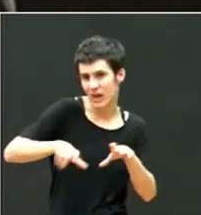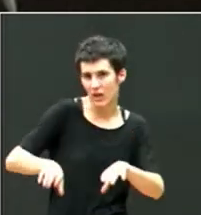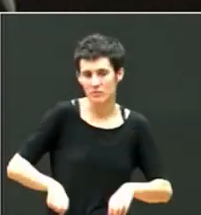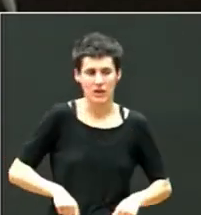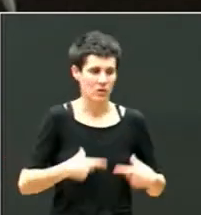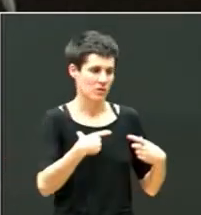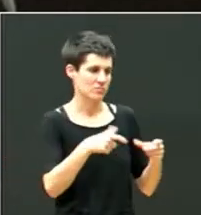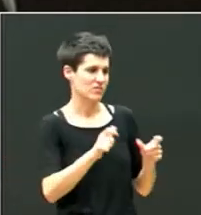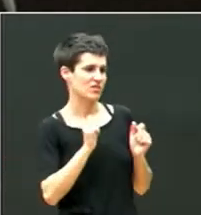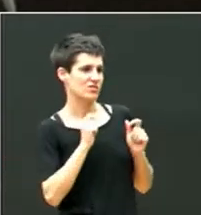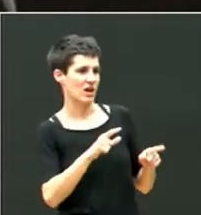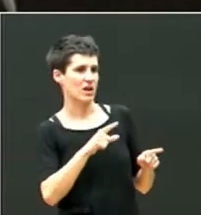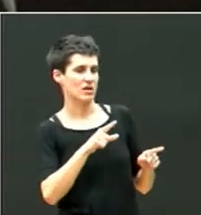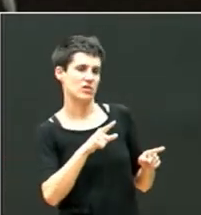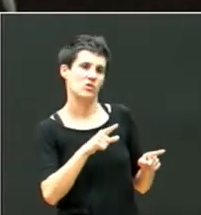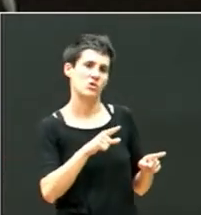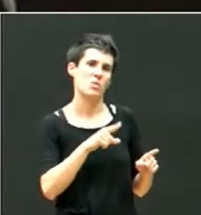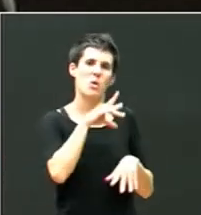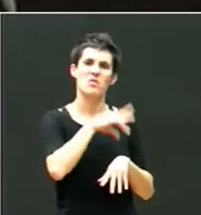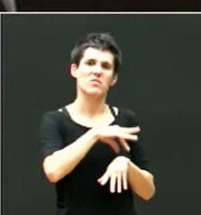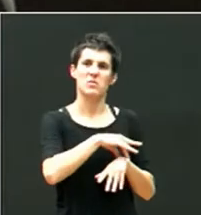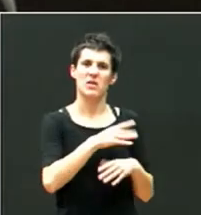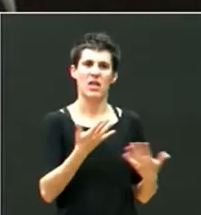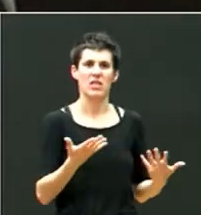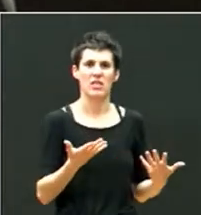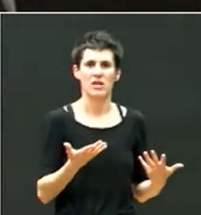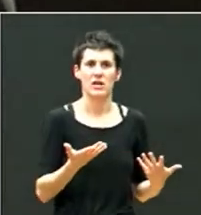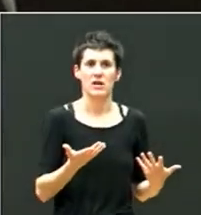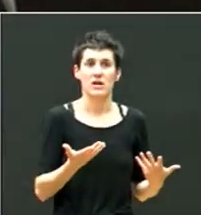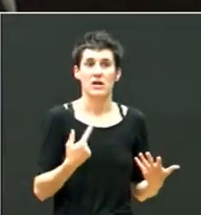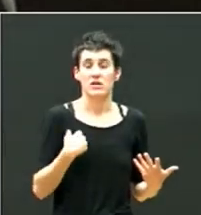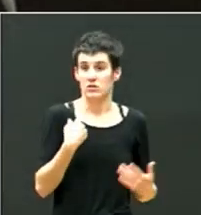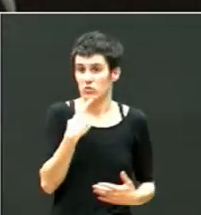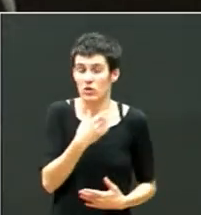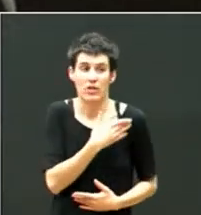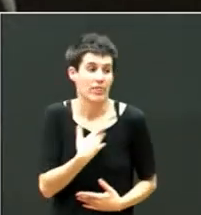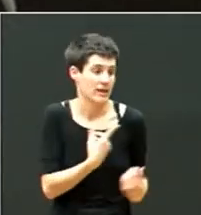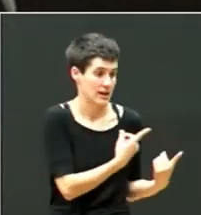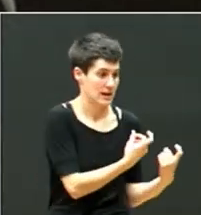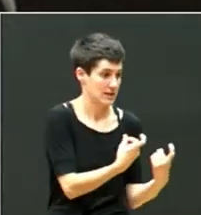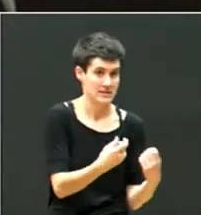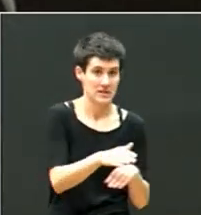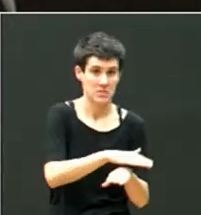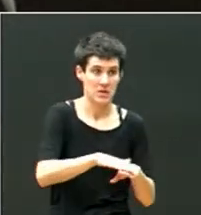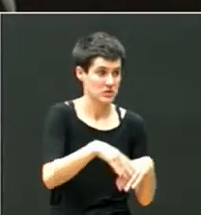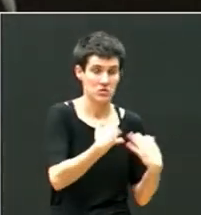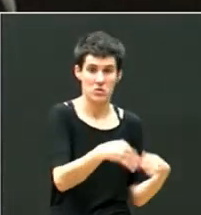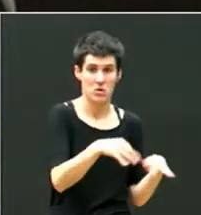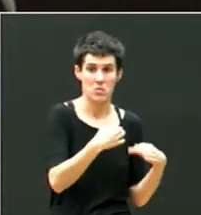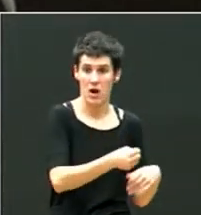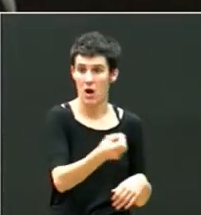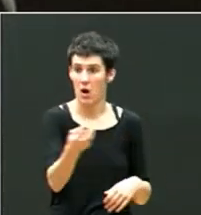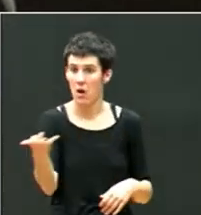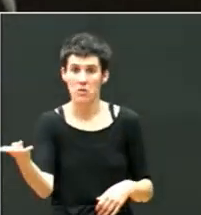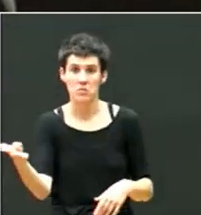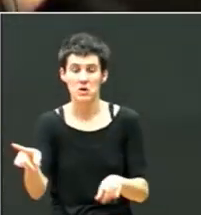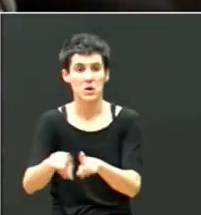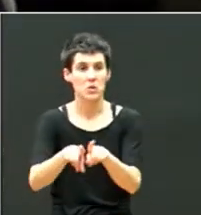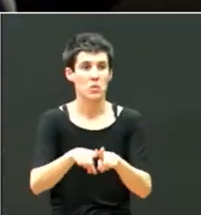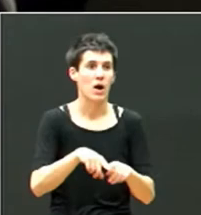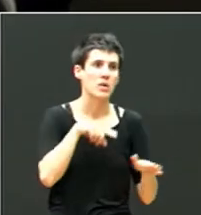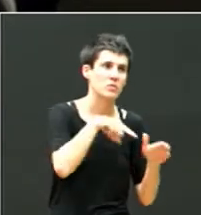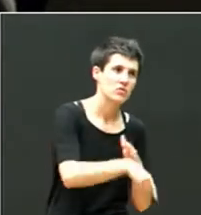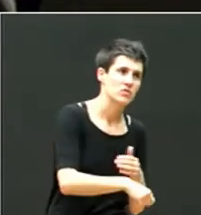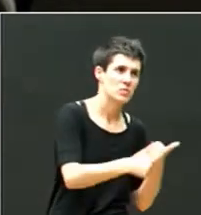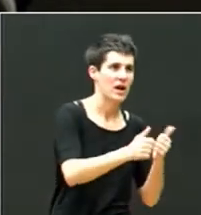parte de las necesidades que tienen estos críos son muy comunes con necesidades que presentan otros críos, más o menos profundas, más o